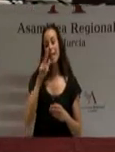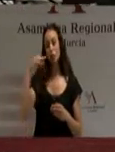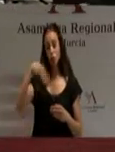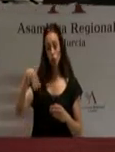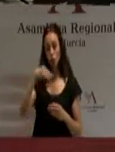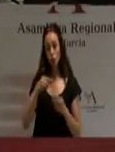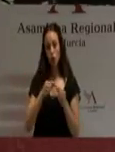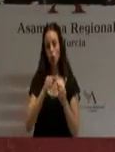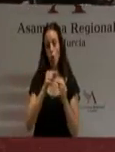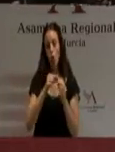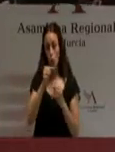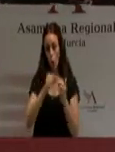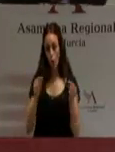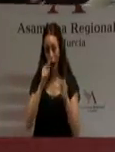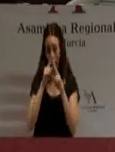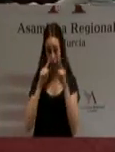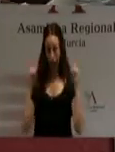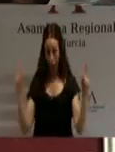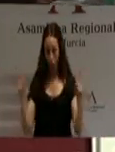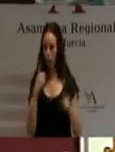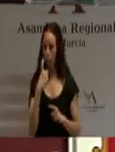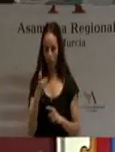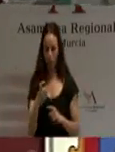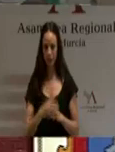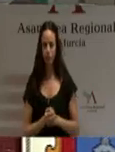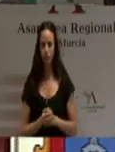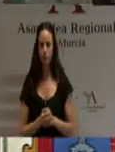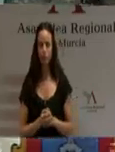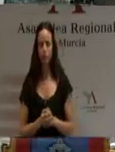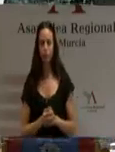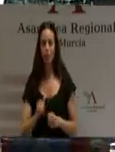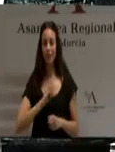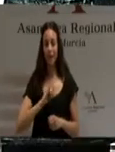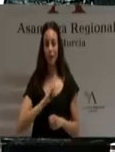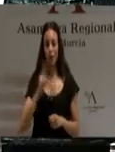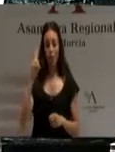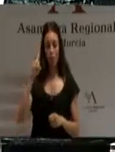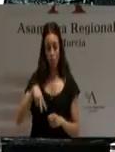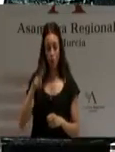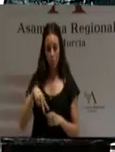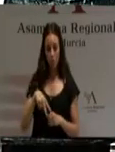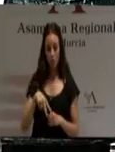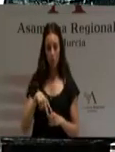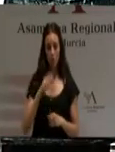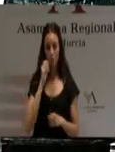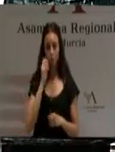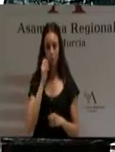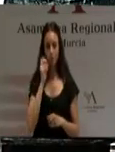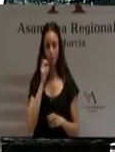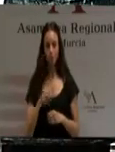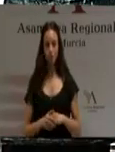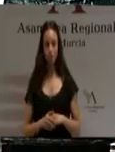anuales. La demanda originada por impago de dos mensualidades ha sido transaccionada, como se ha publicado